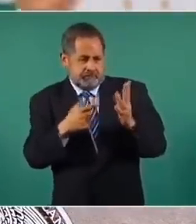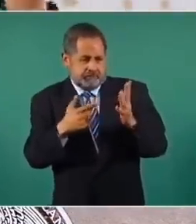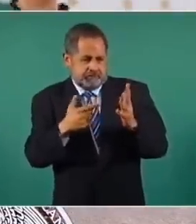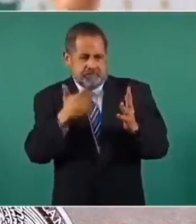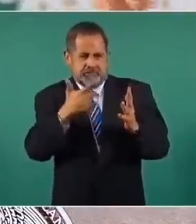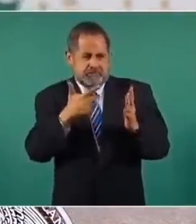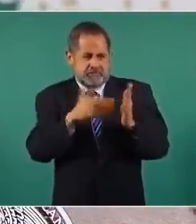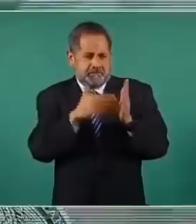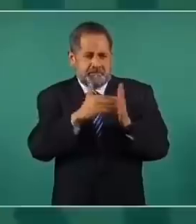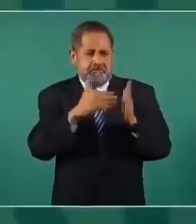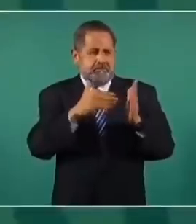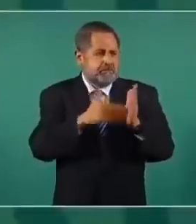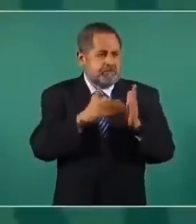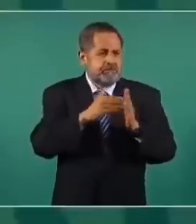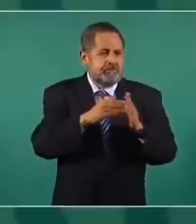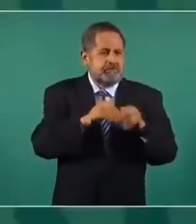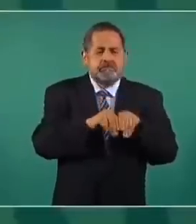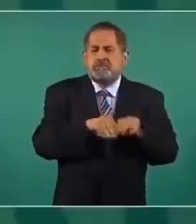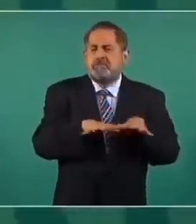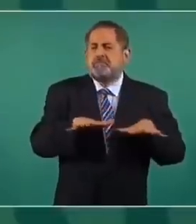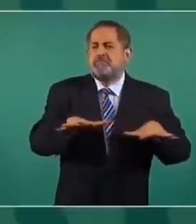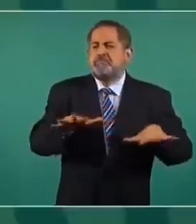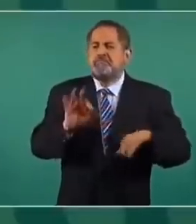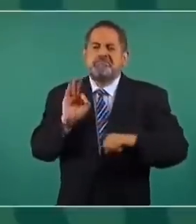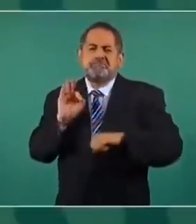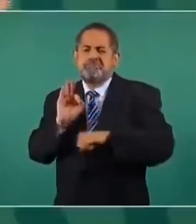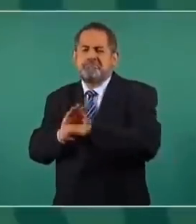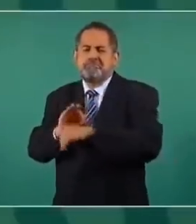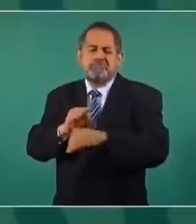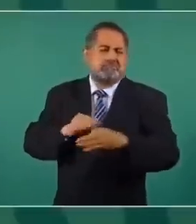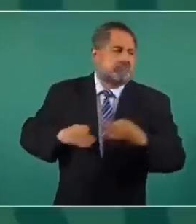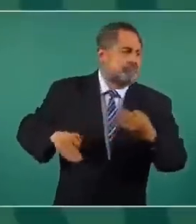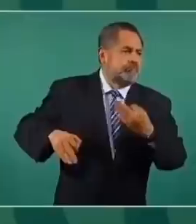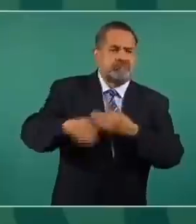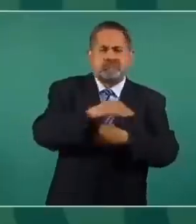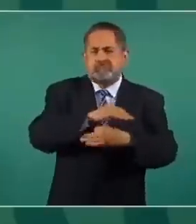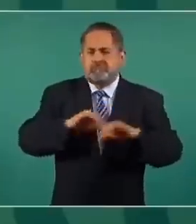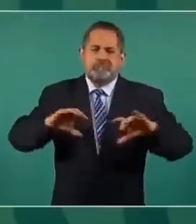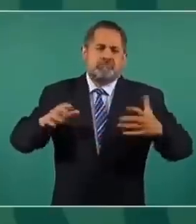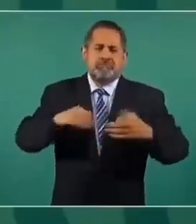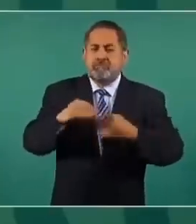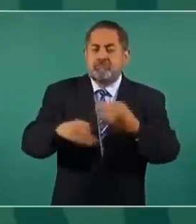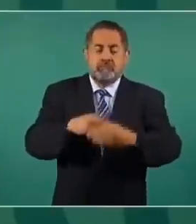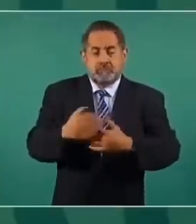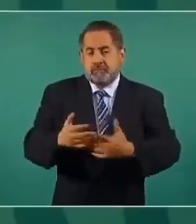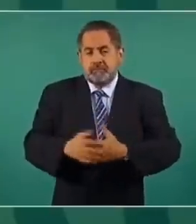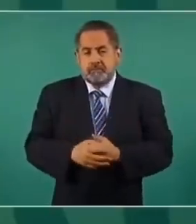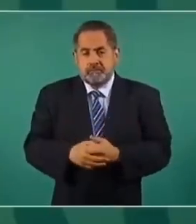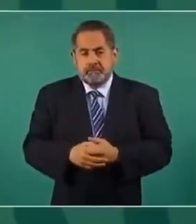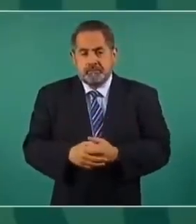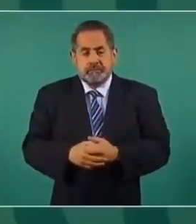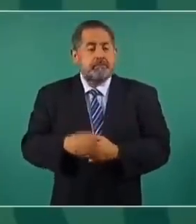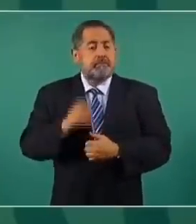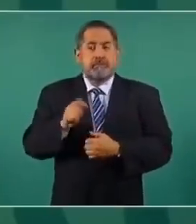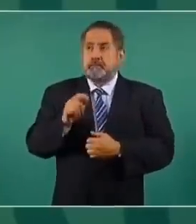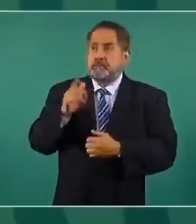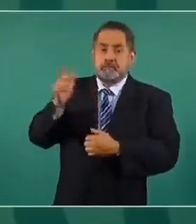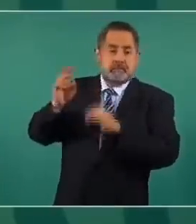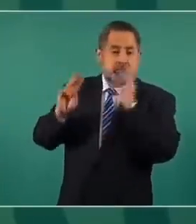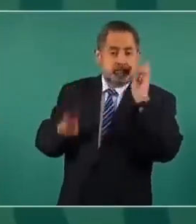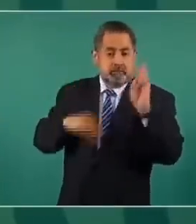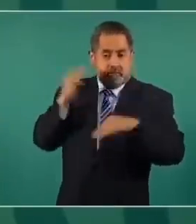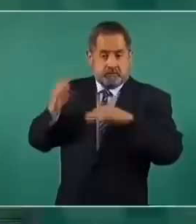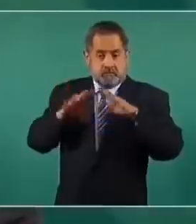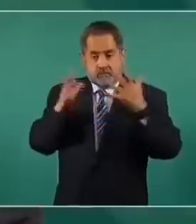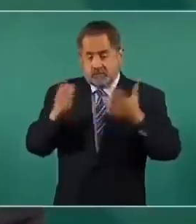miles, millones, porque lo que se busca es el bienestar colectivo. Hasta hoy las agencias de salud pública del